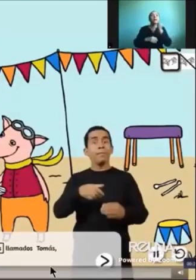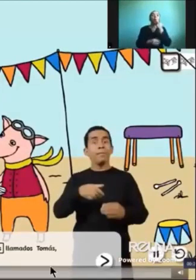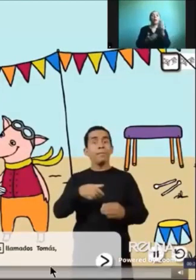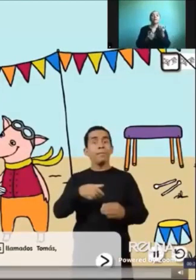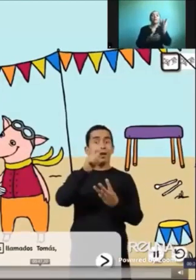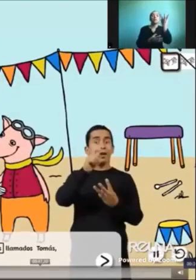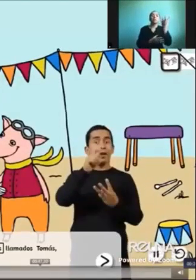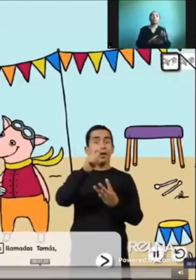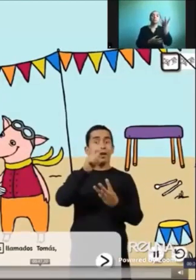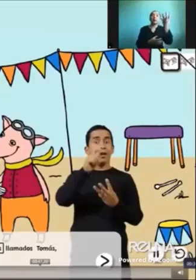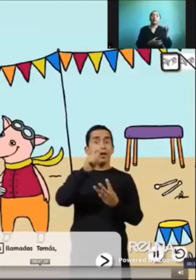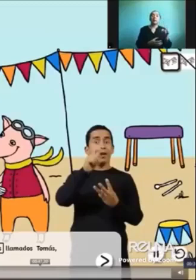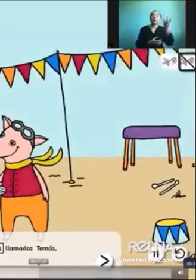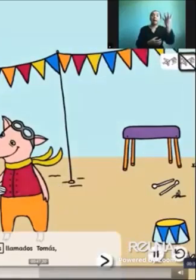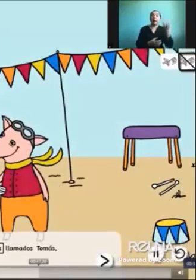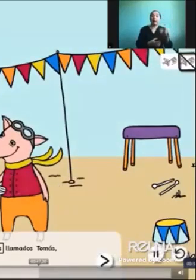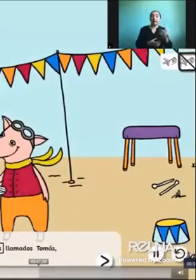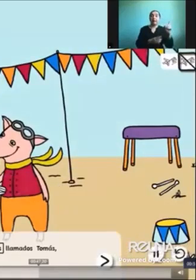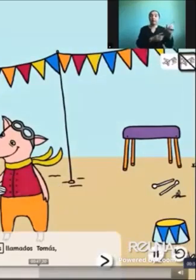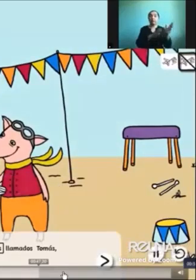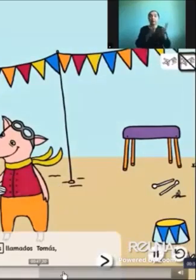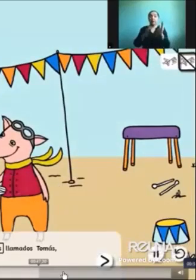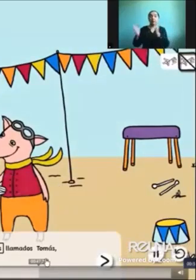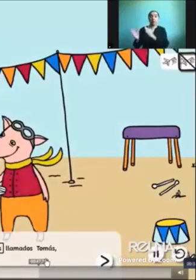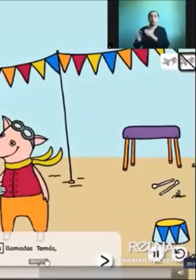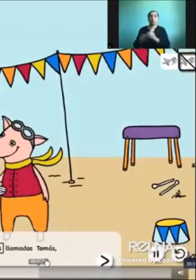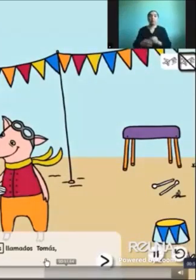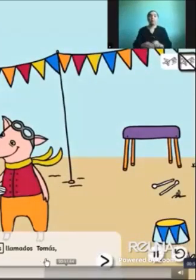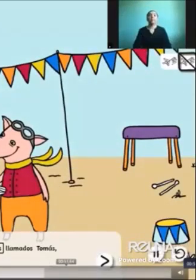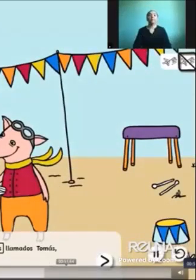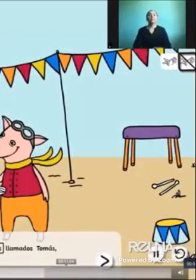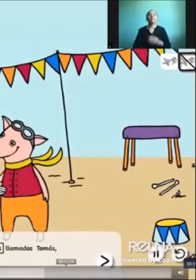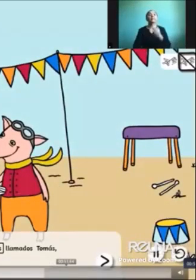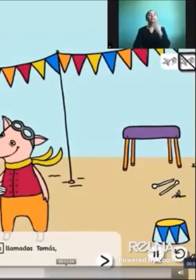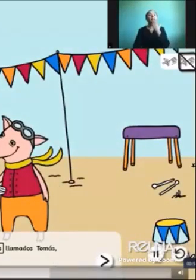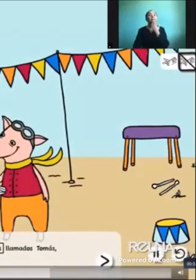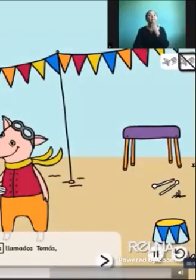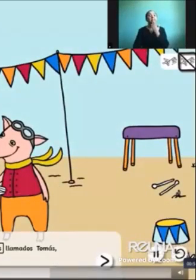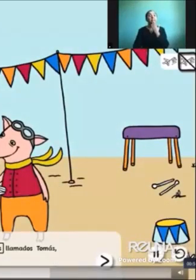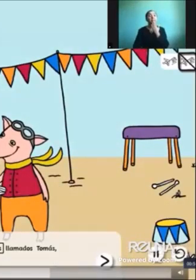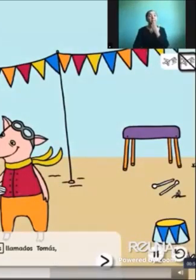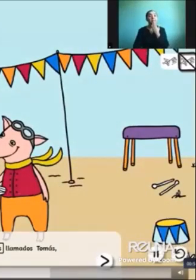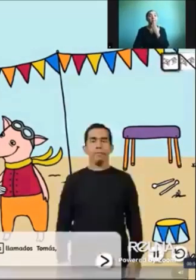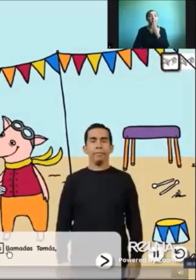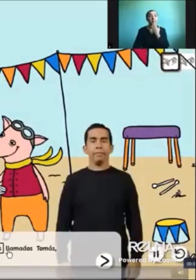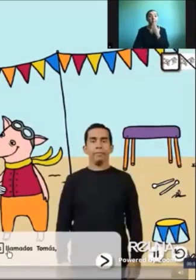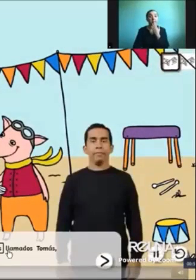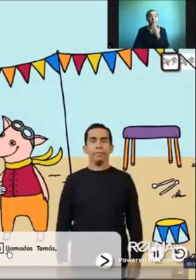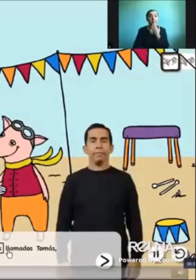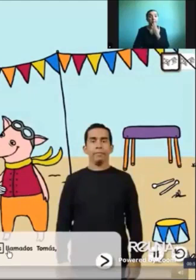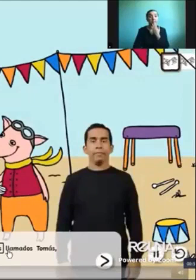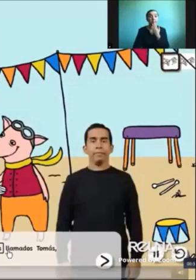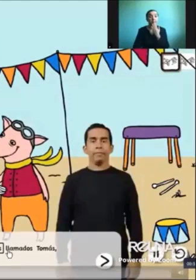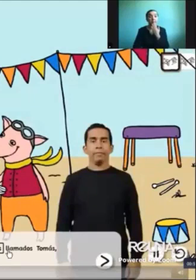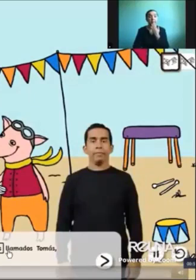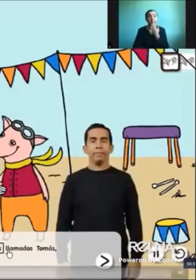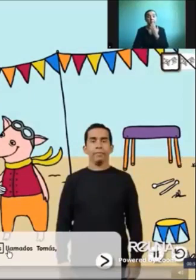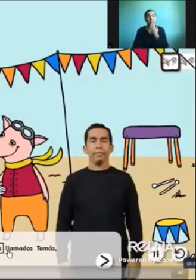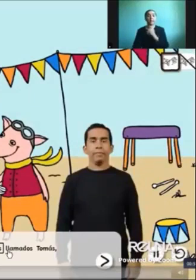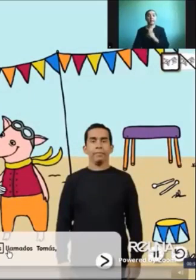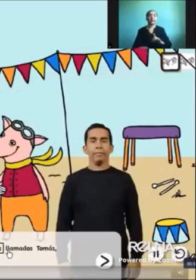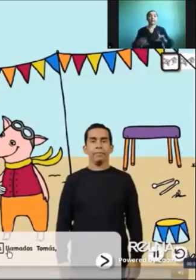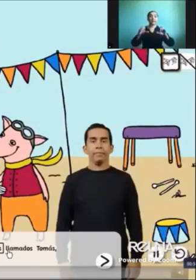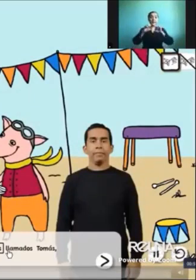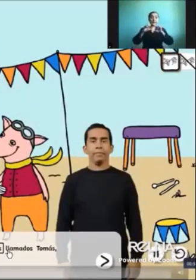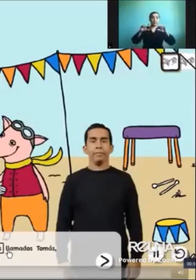cada una de las versiones ¿ya? y también bueno tiene si se fijan hay unas palabras que están marcadas en recuadrito que van al